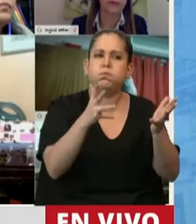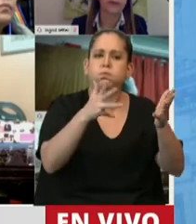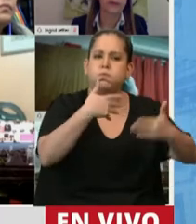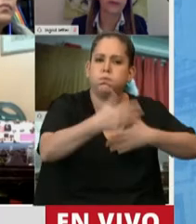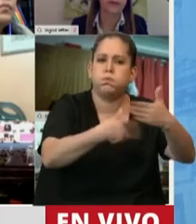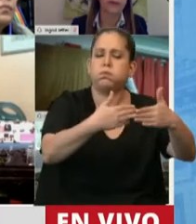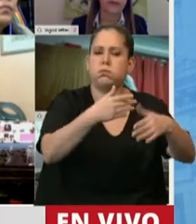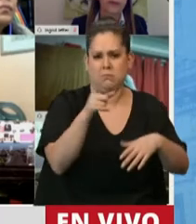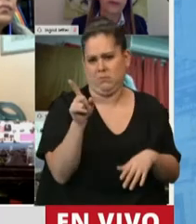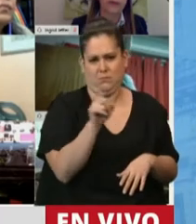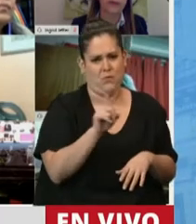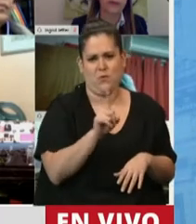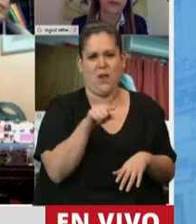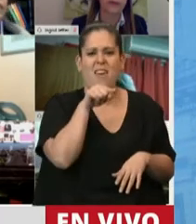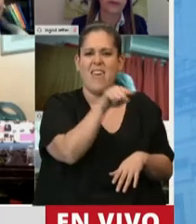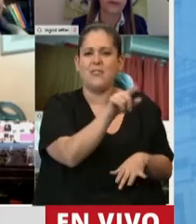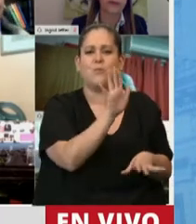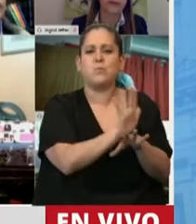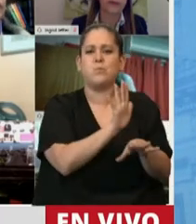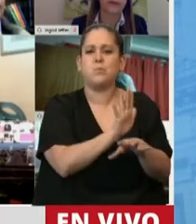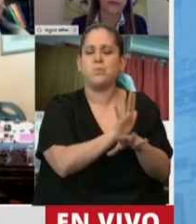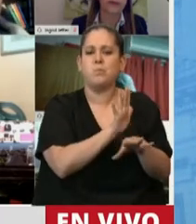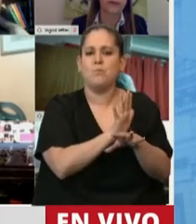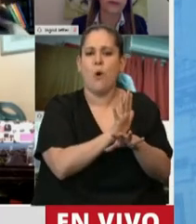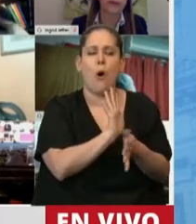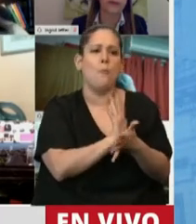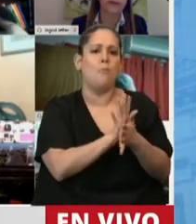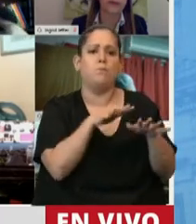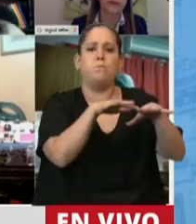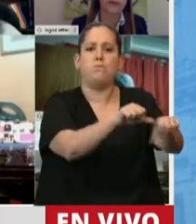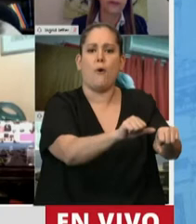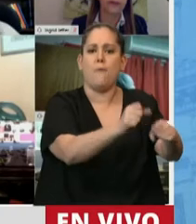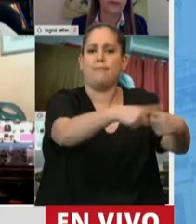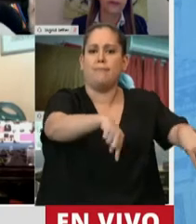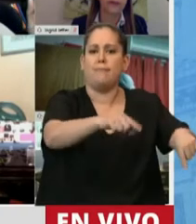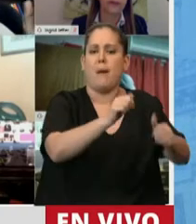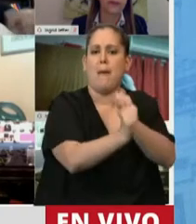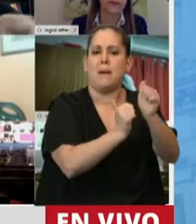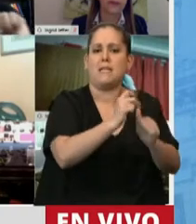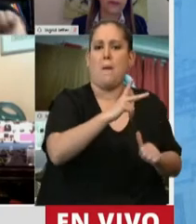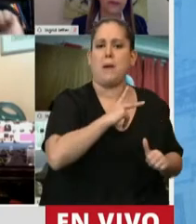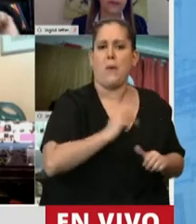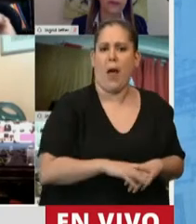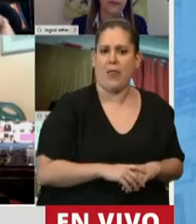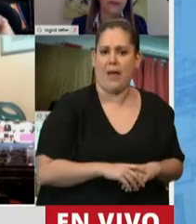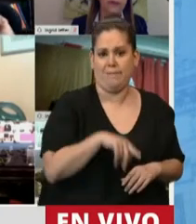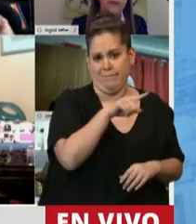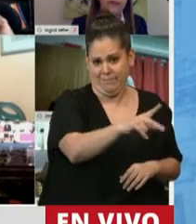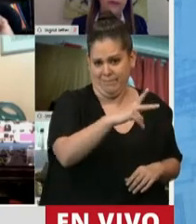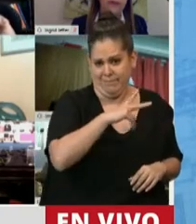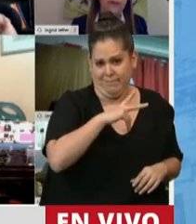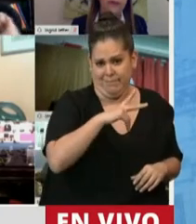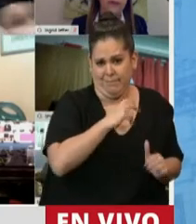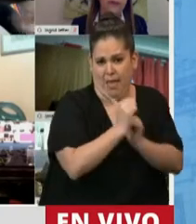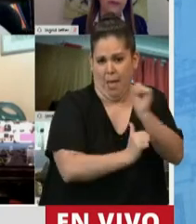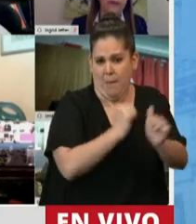claramente es la apropiación privada del conocimiento. Por supuesto. De estas multinacionales, de estas grandes empresas,